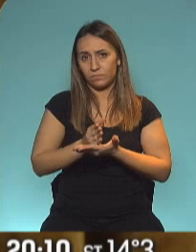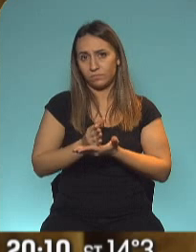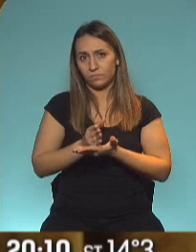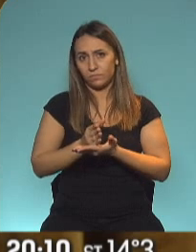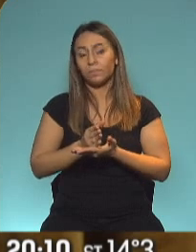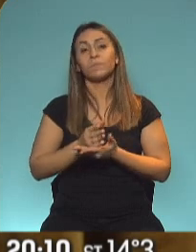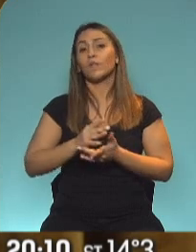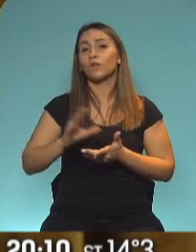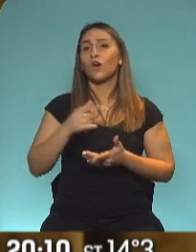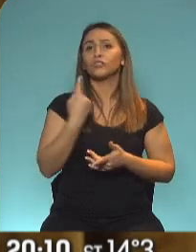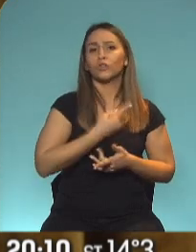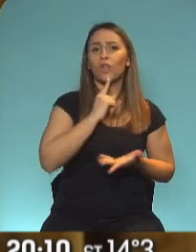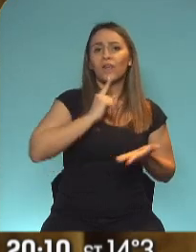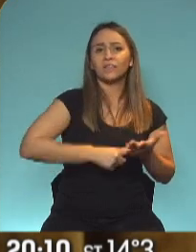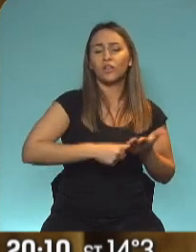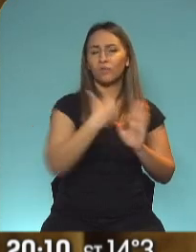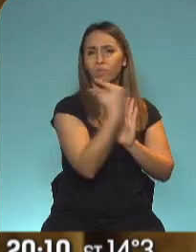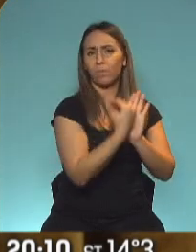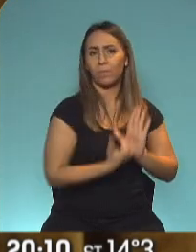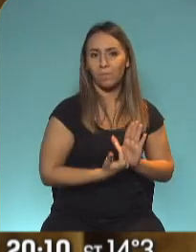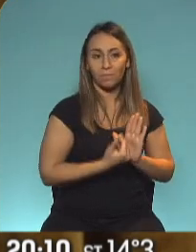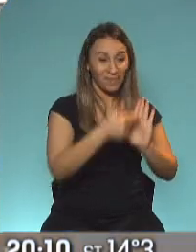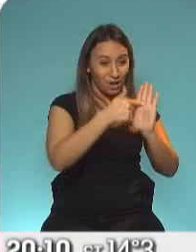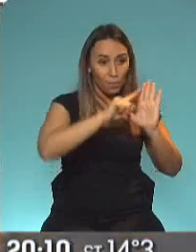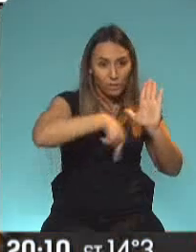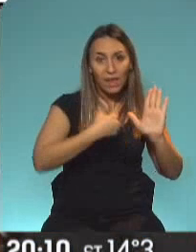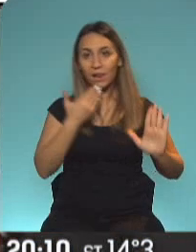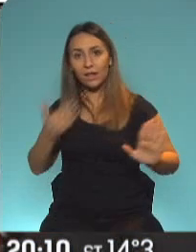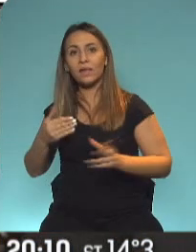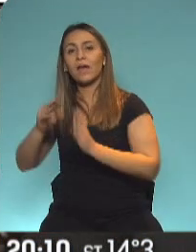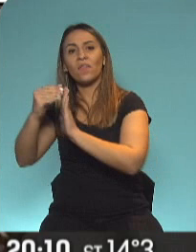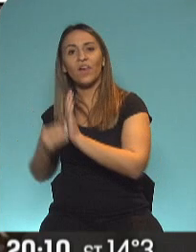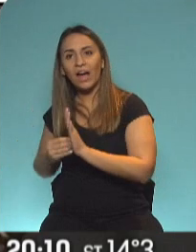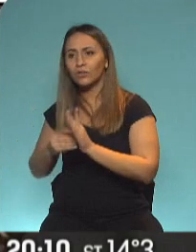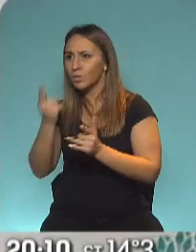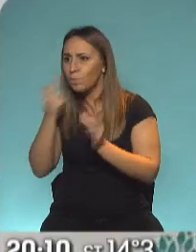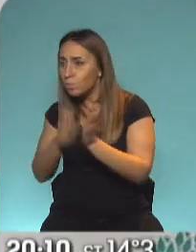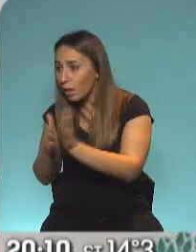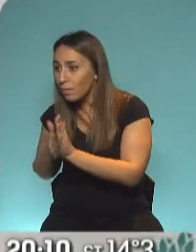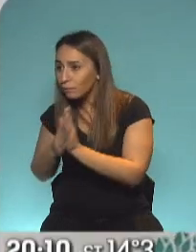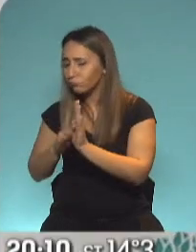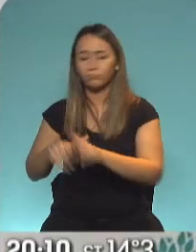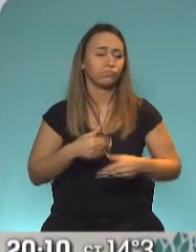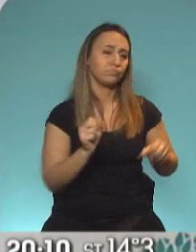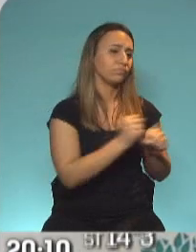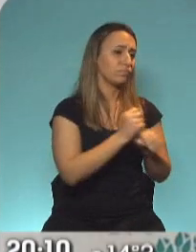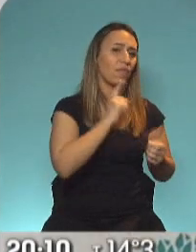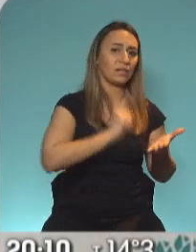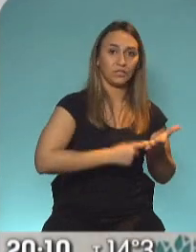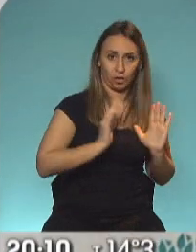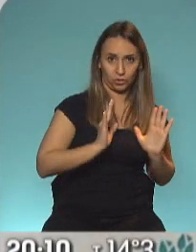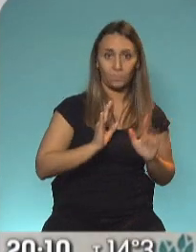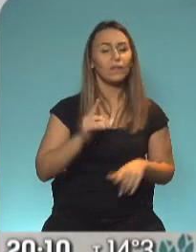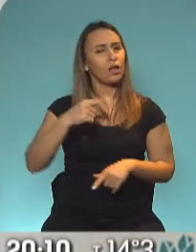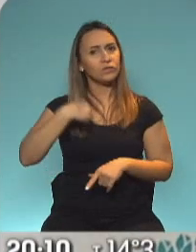las decisiones que tomamos, las tomamos en base a los datos y la evidencia. Simplemente digo que los datos efectivamente